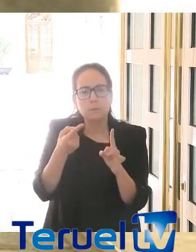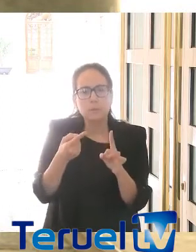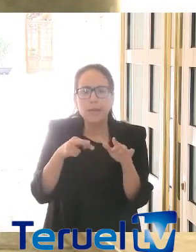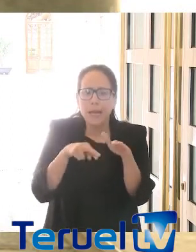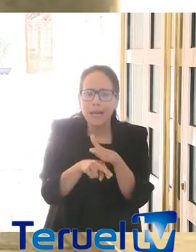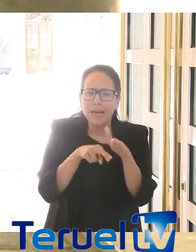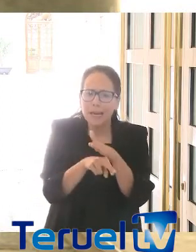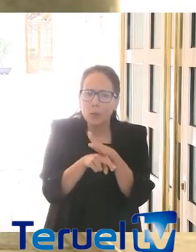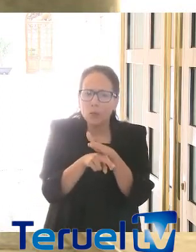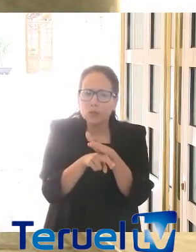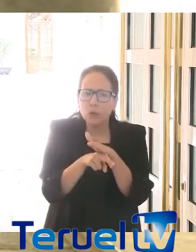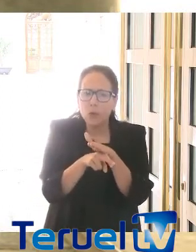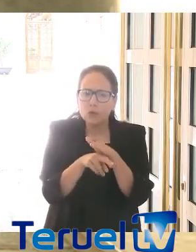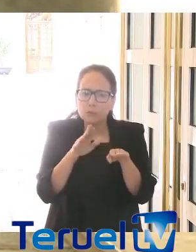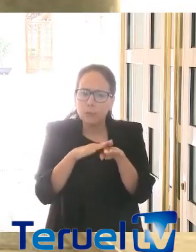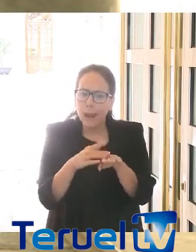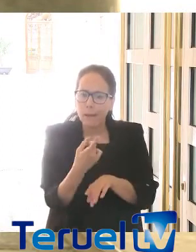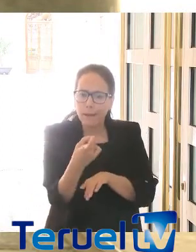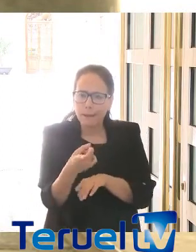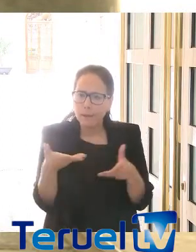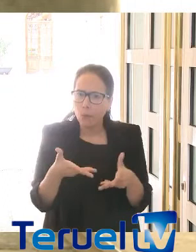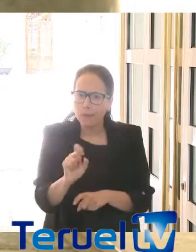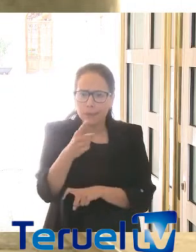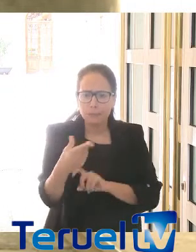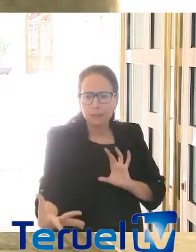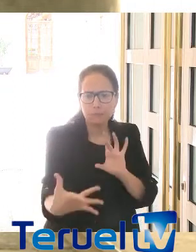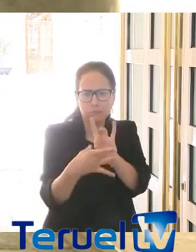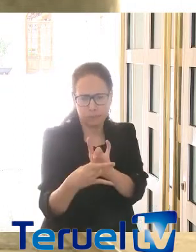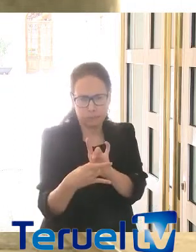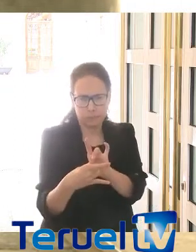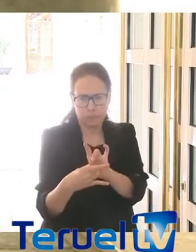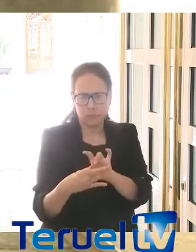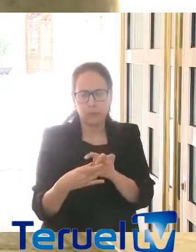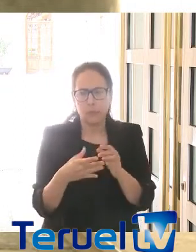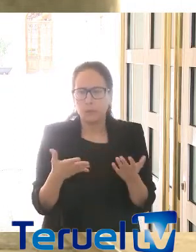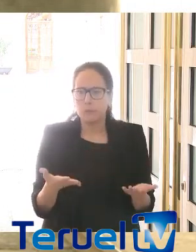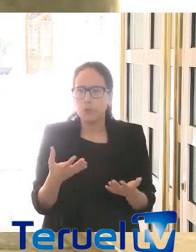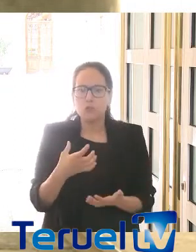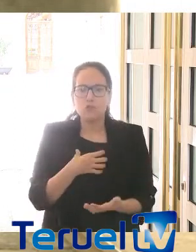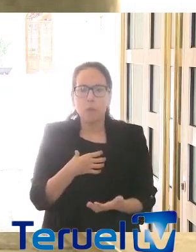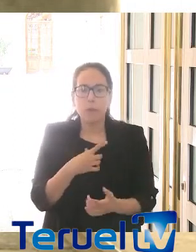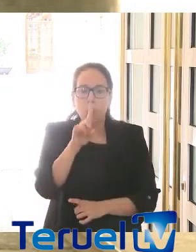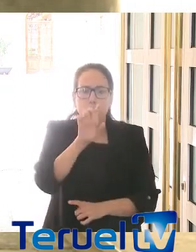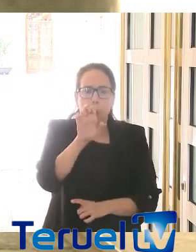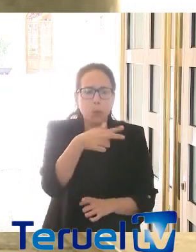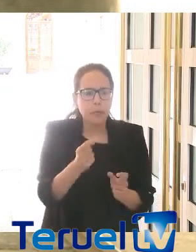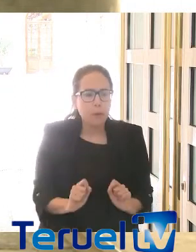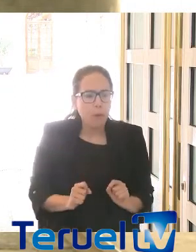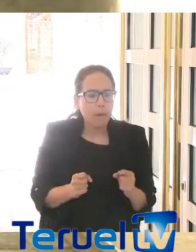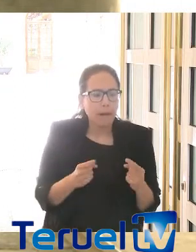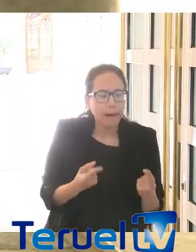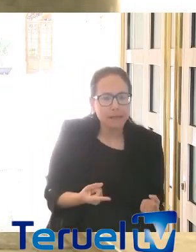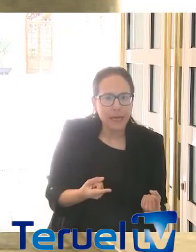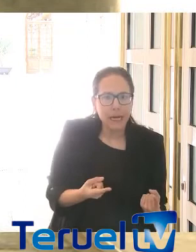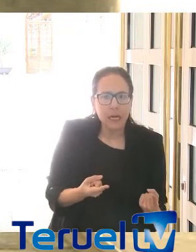recursos a las necesidades más urgentes y perentorias. Es decir, no se puede gastar un euro que no sea